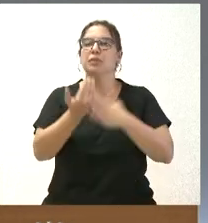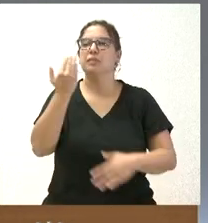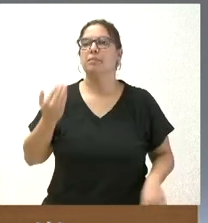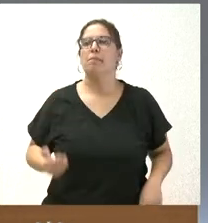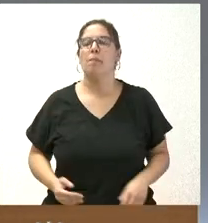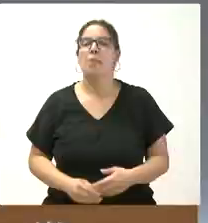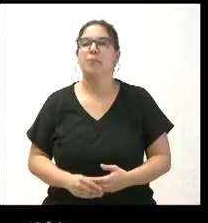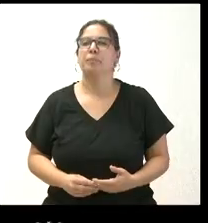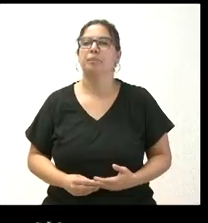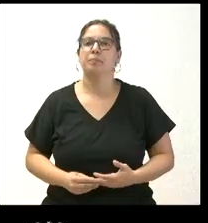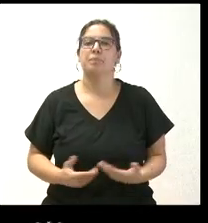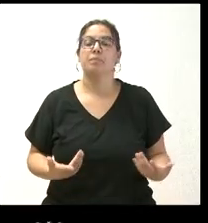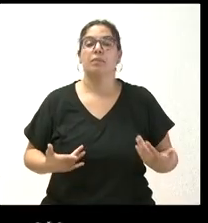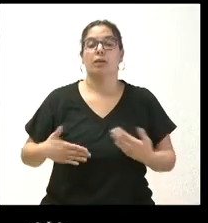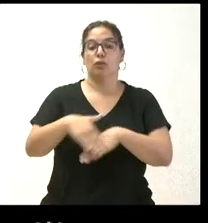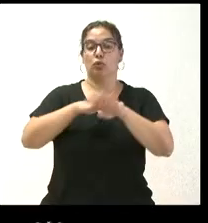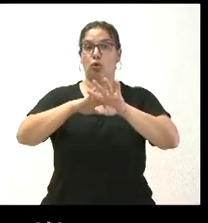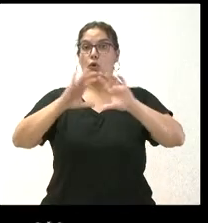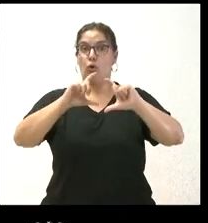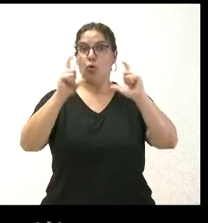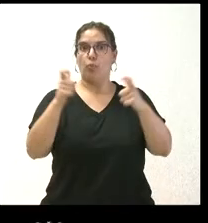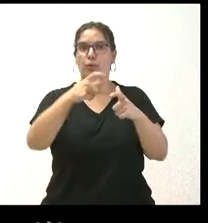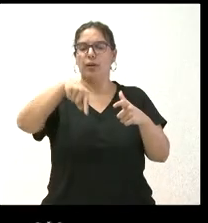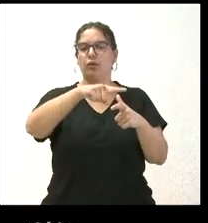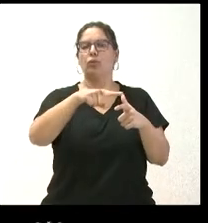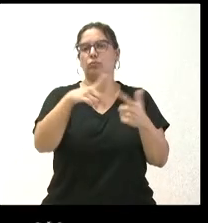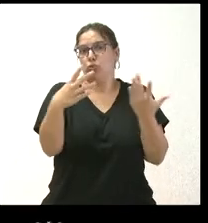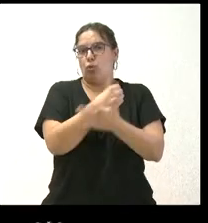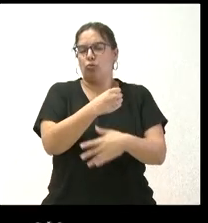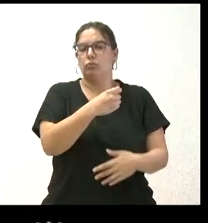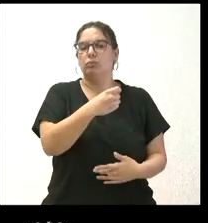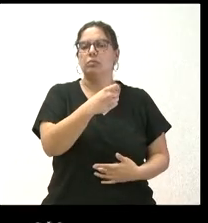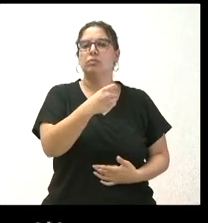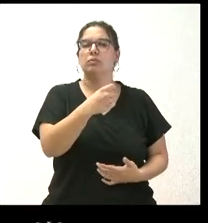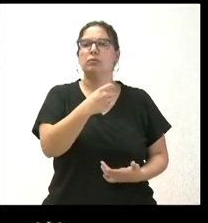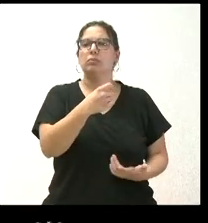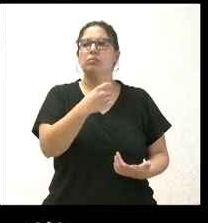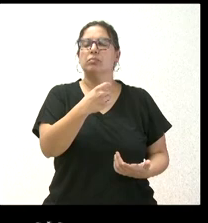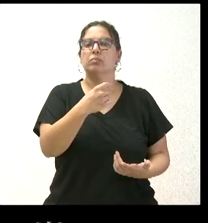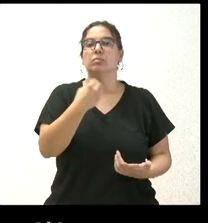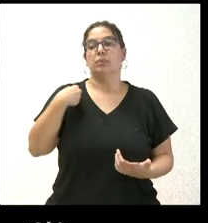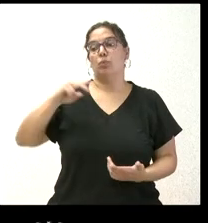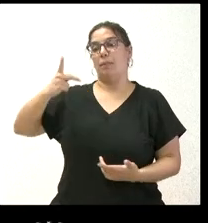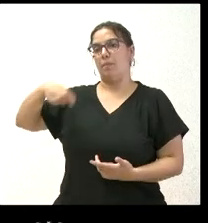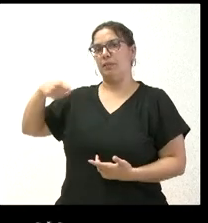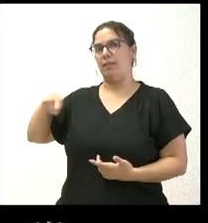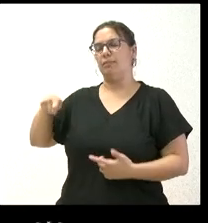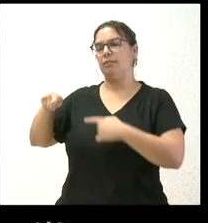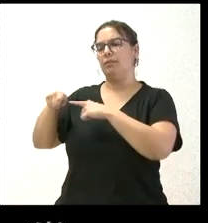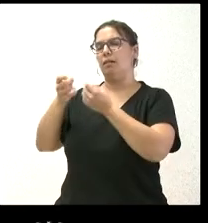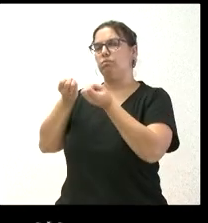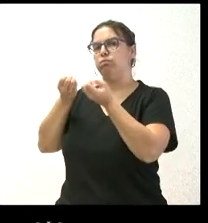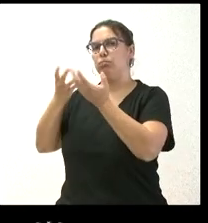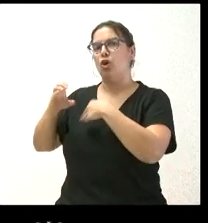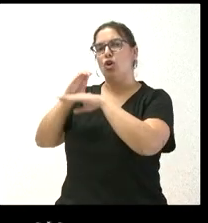El Gobierno en su conjunto hace suyas las tesis manifestadas por el vicepresidente y por